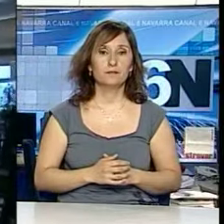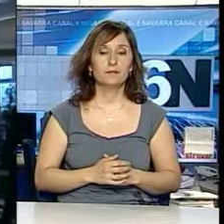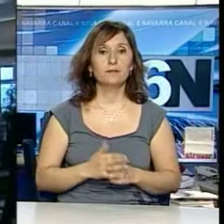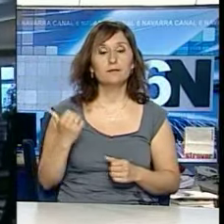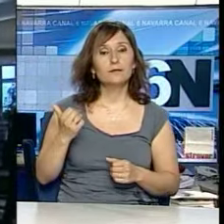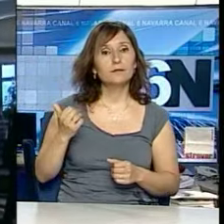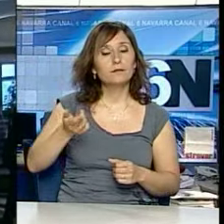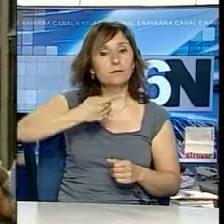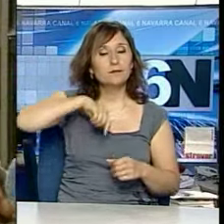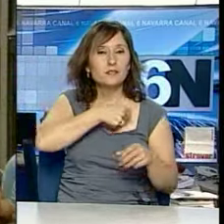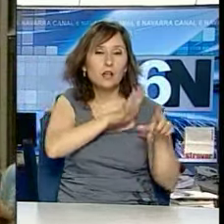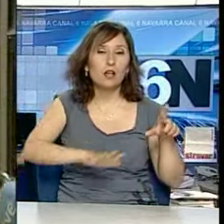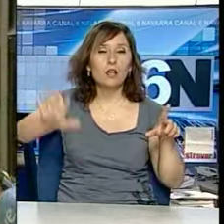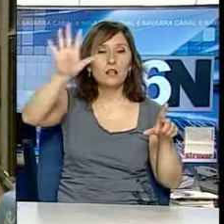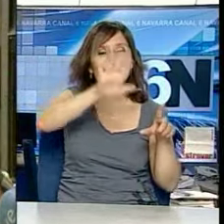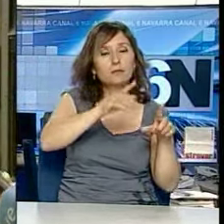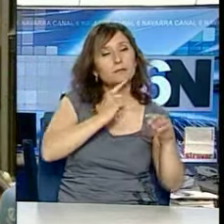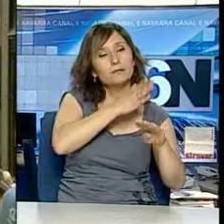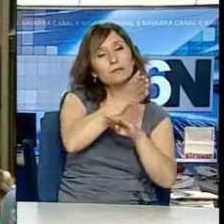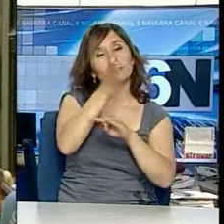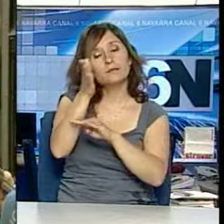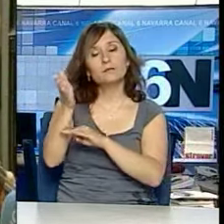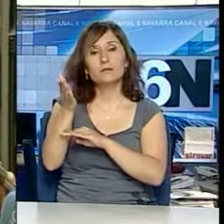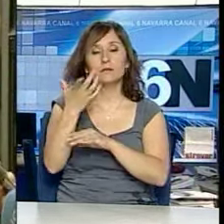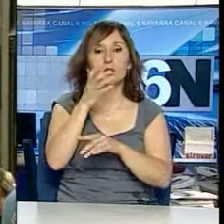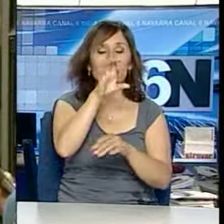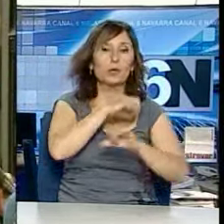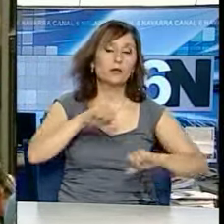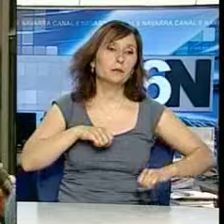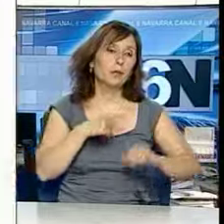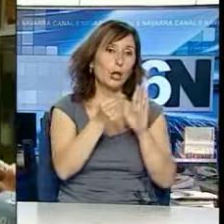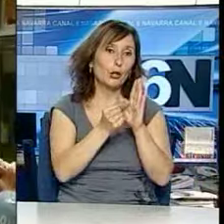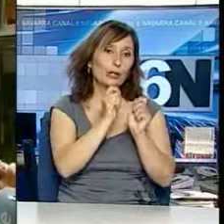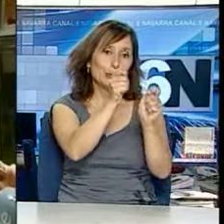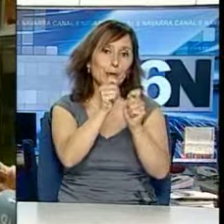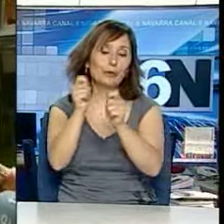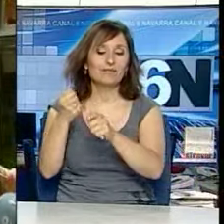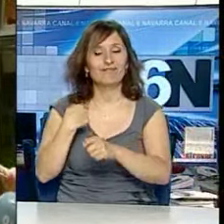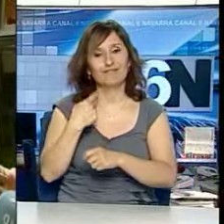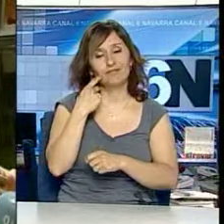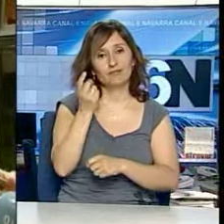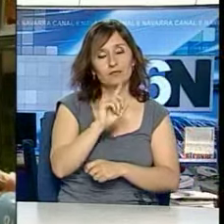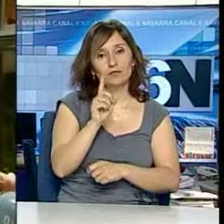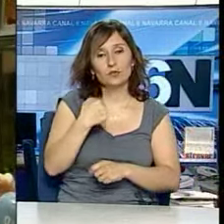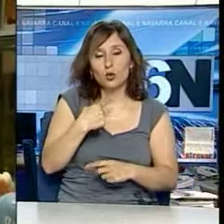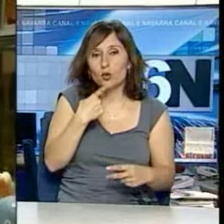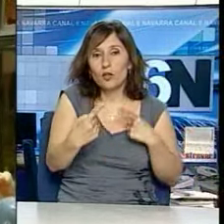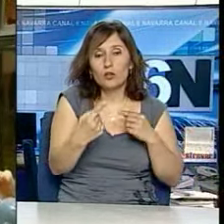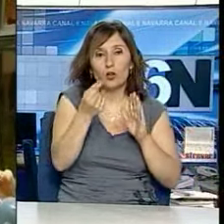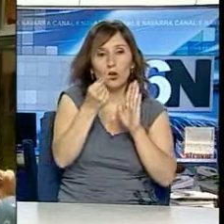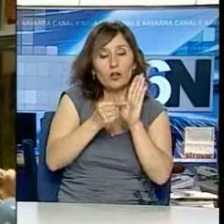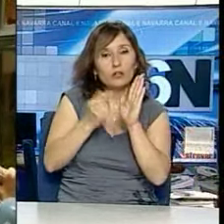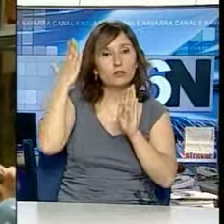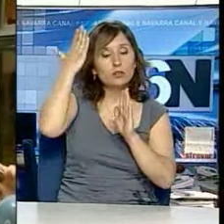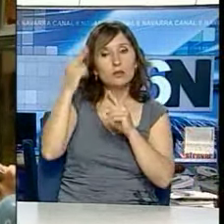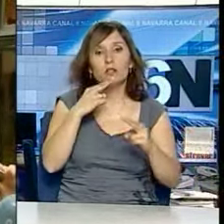tendencia a ir por España poniendo notas a todas las autonomías de cómo hacen sus cosas. Lo único que yo puedo es hablar de los datos de Navarra,